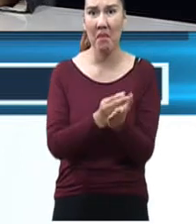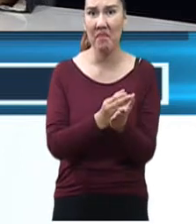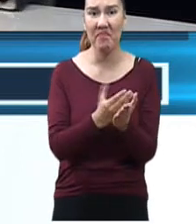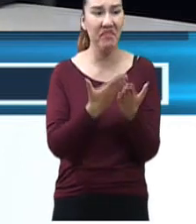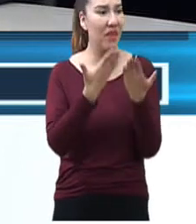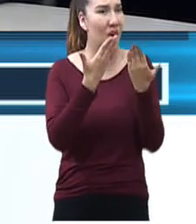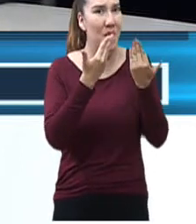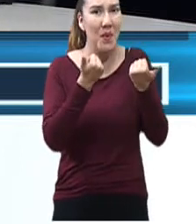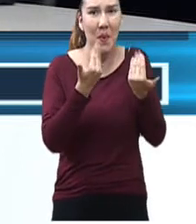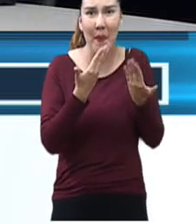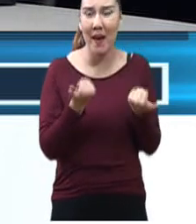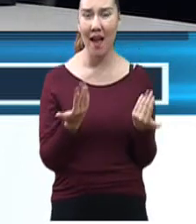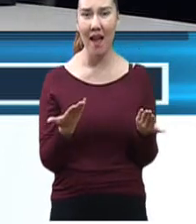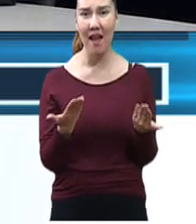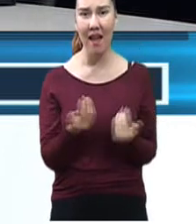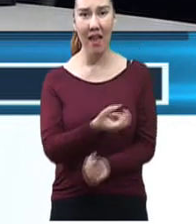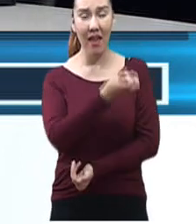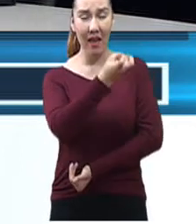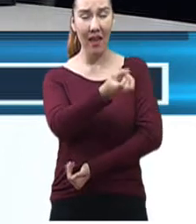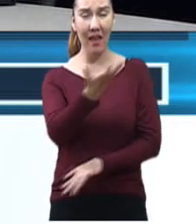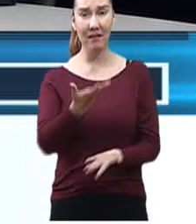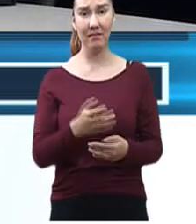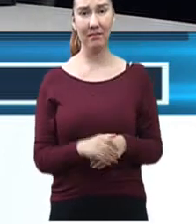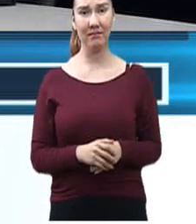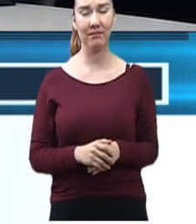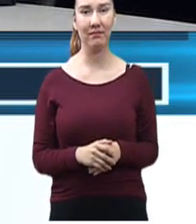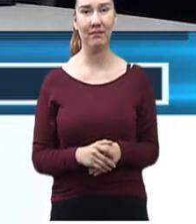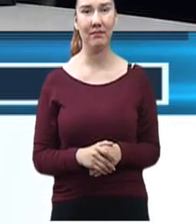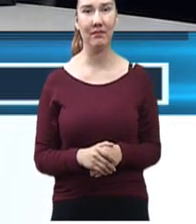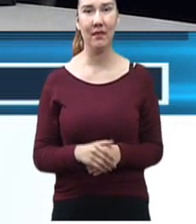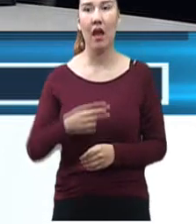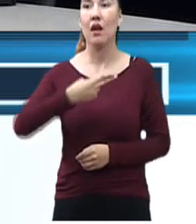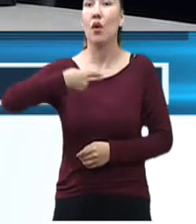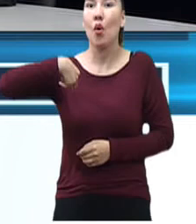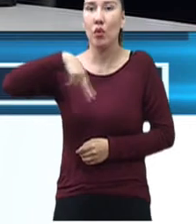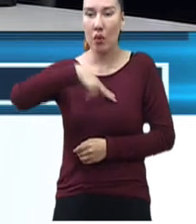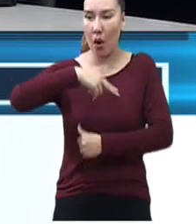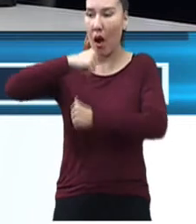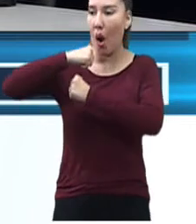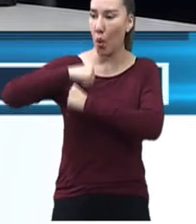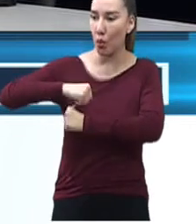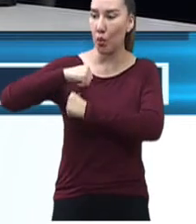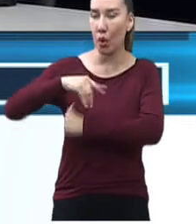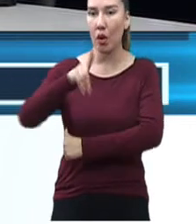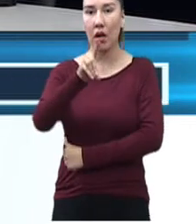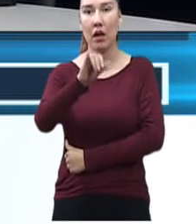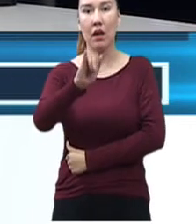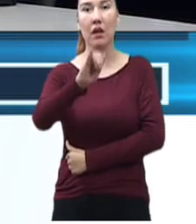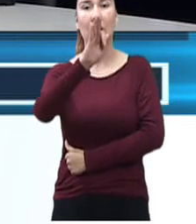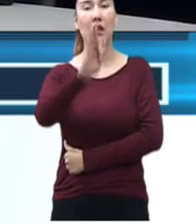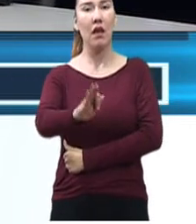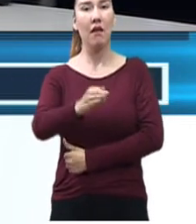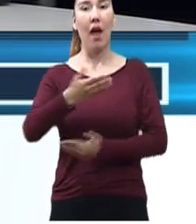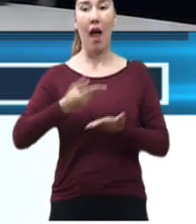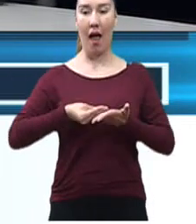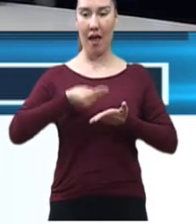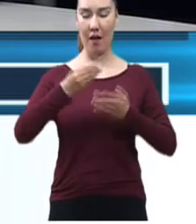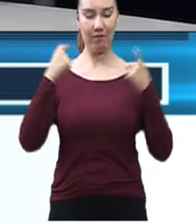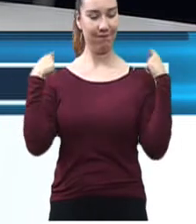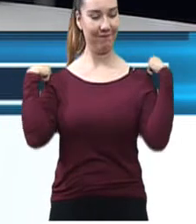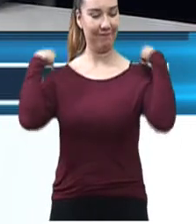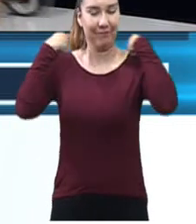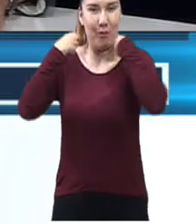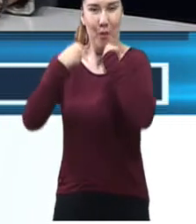ahí es donde, bueno, entramos nosotros como autoridad. Se les otorgó mochilas. Ahora se les está